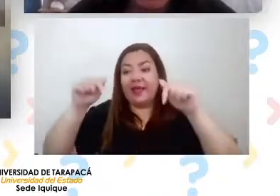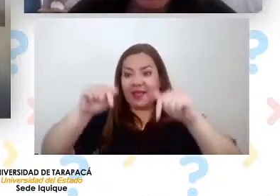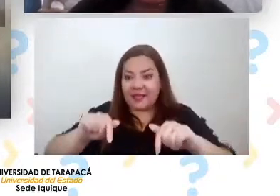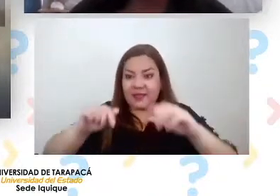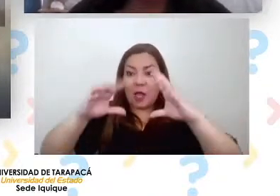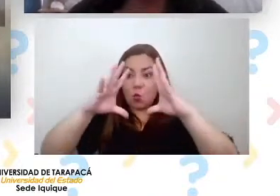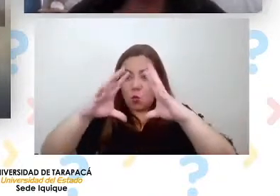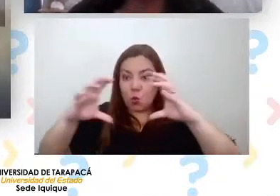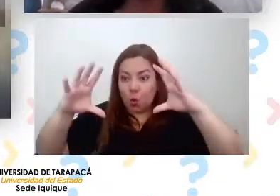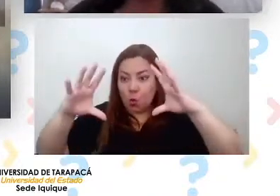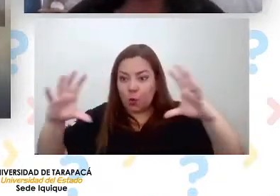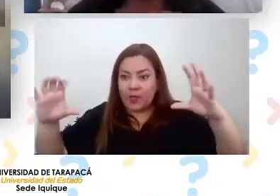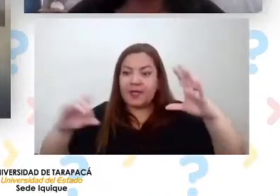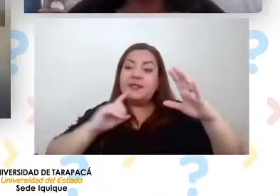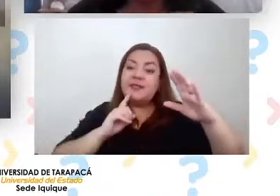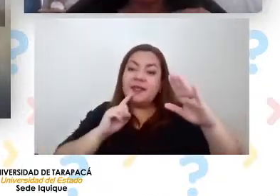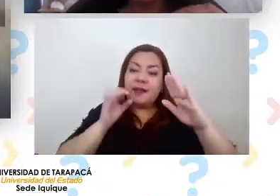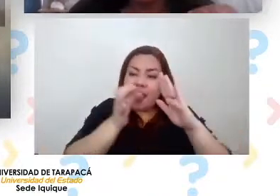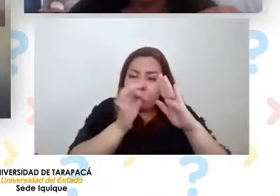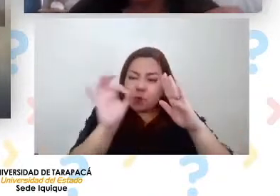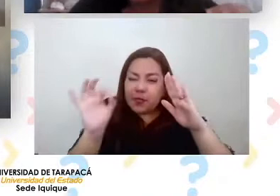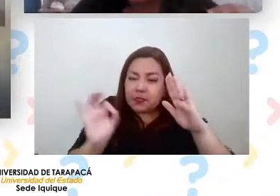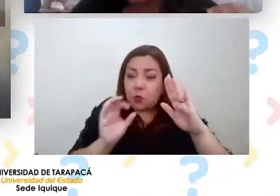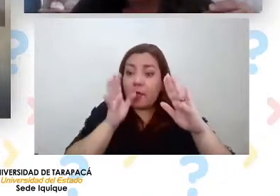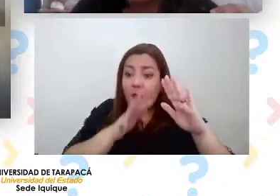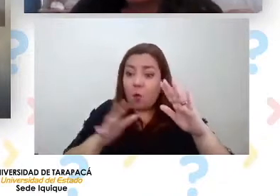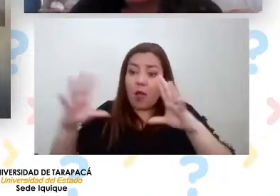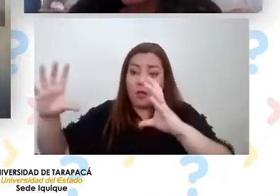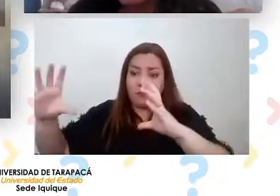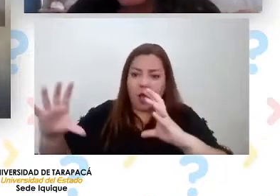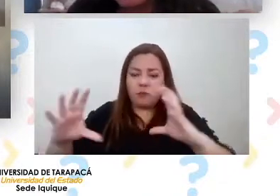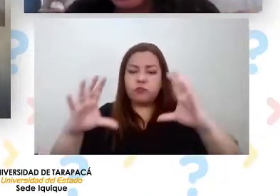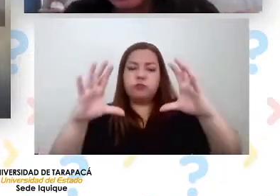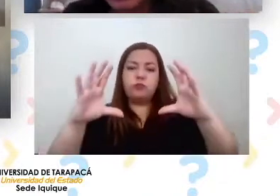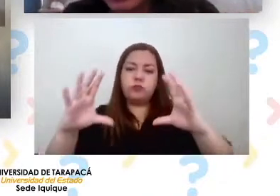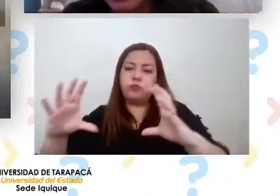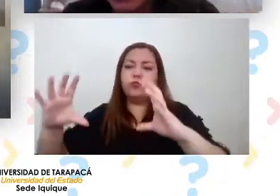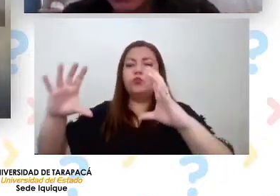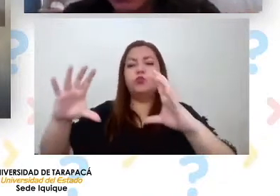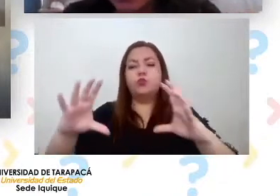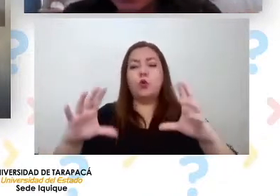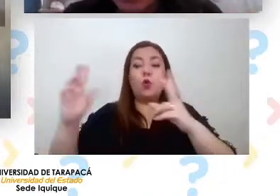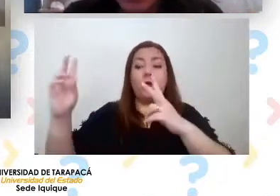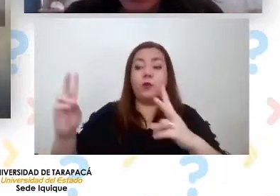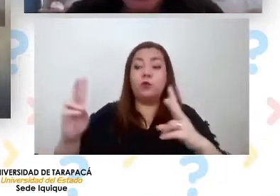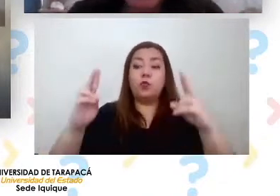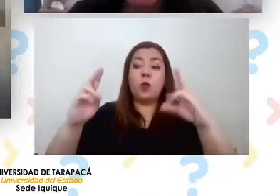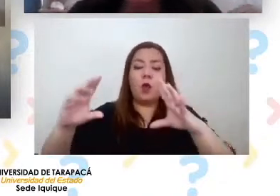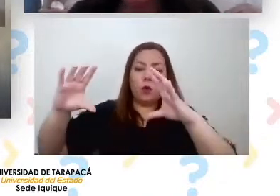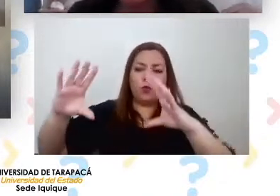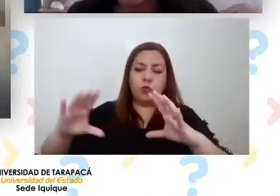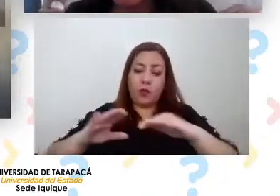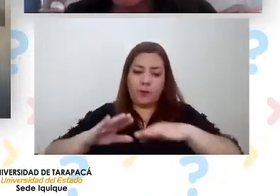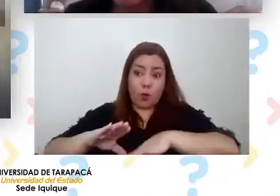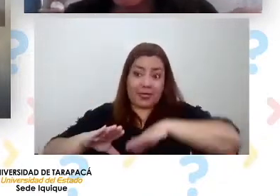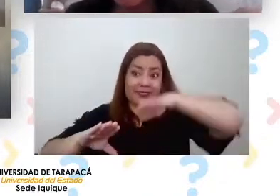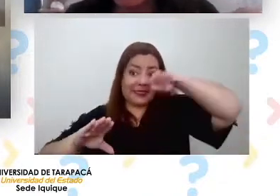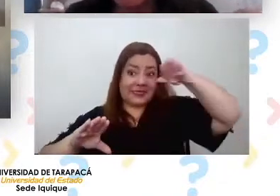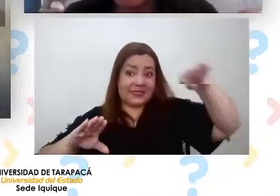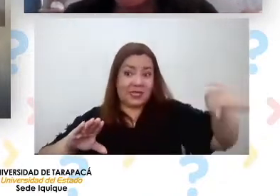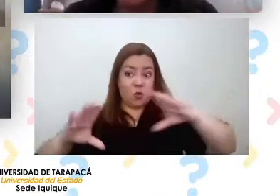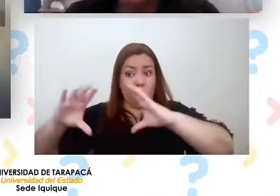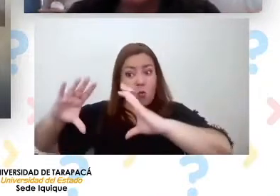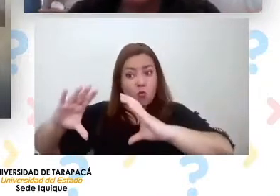más bien, es una nube que avanza por la superficie del cerro. Nosotros estamos acá